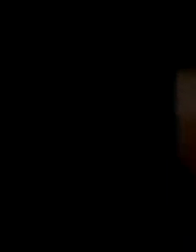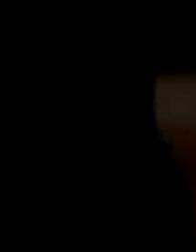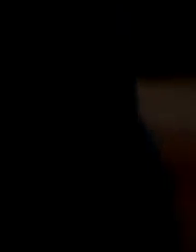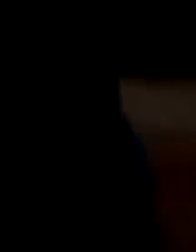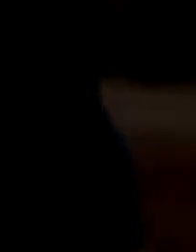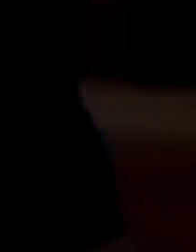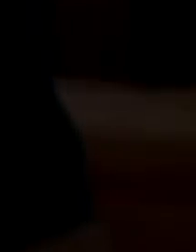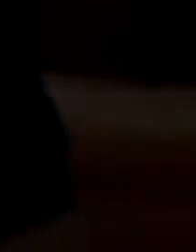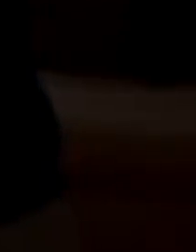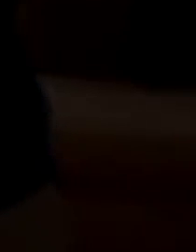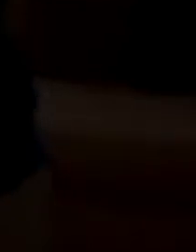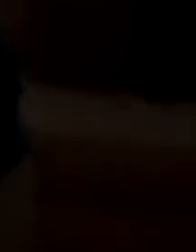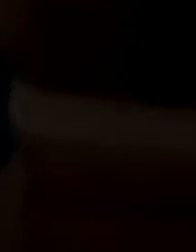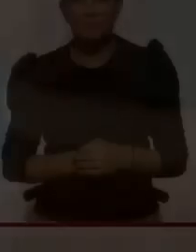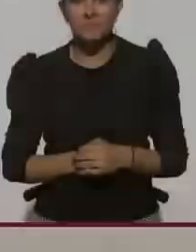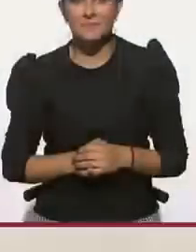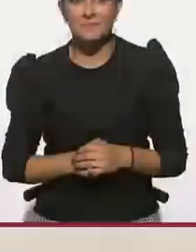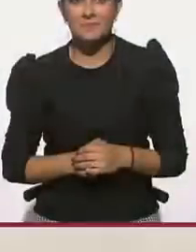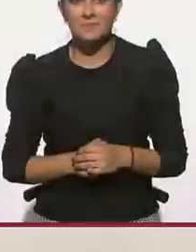El 3 2006.